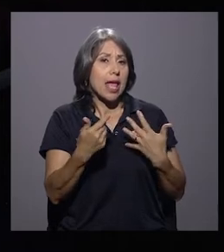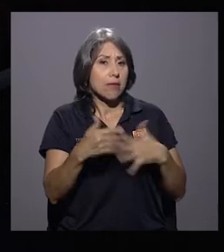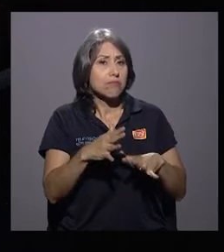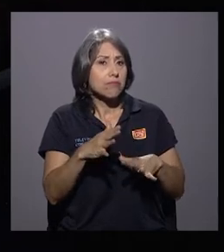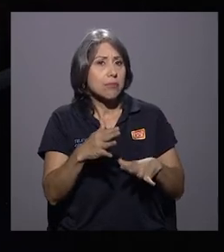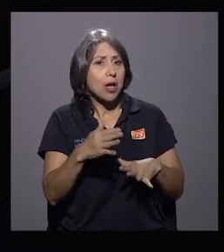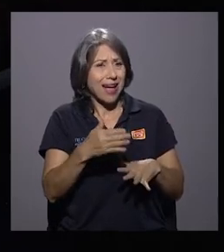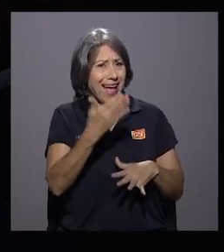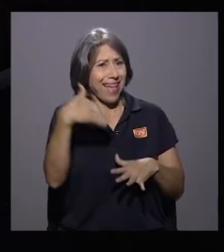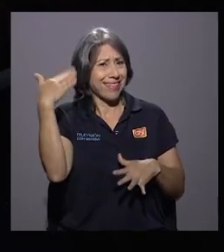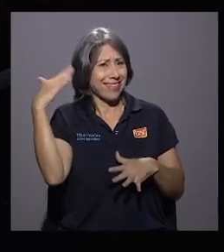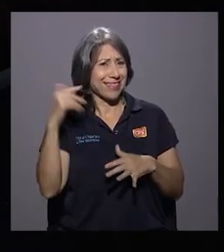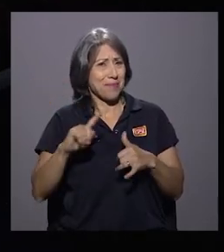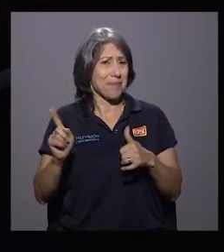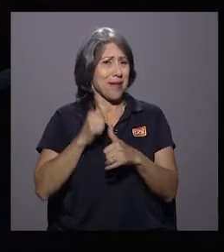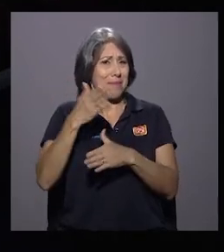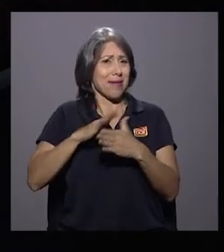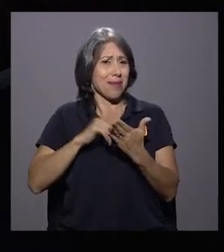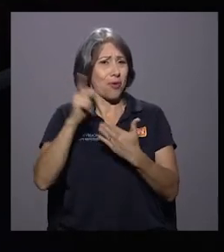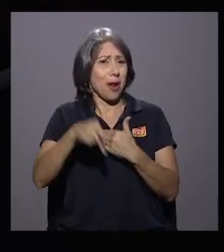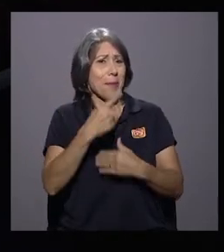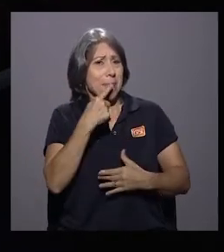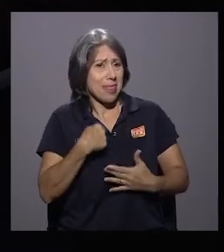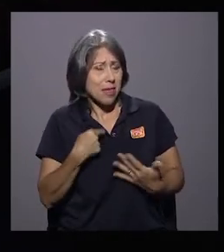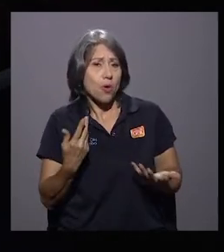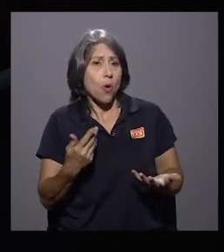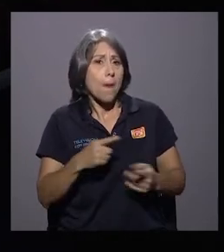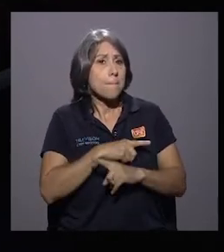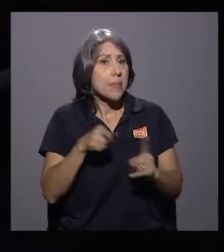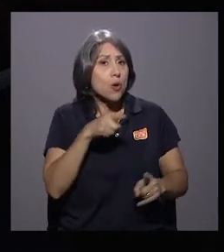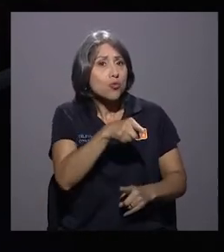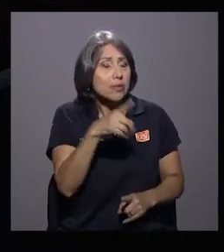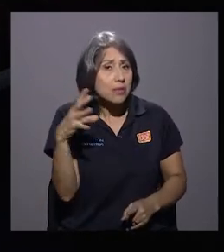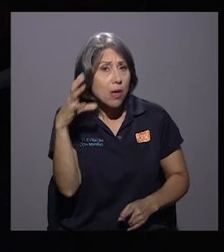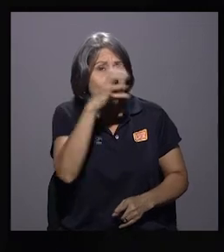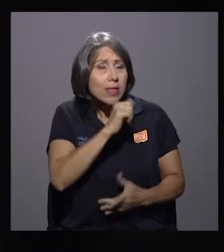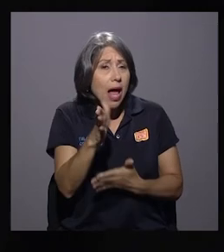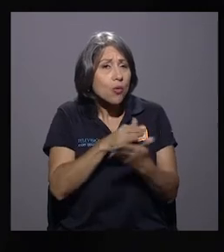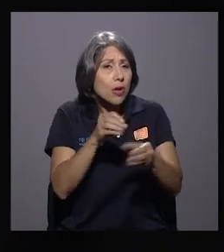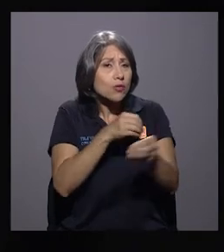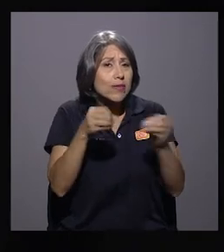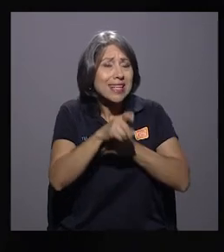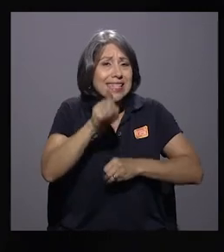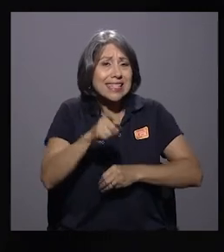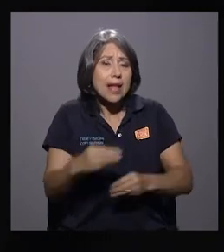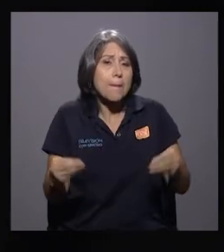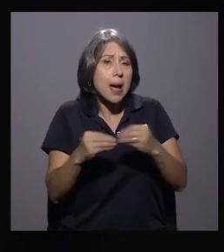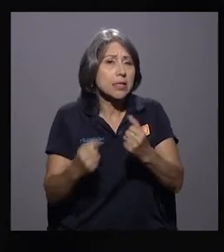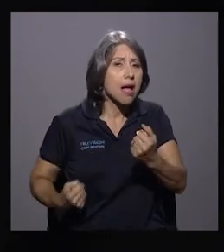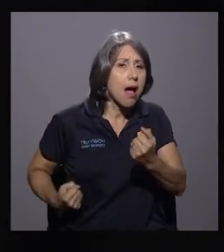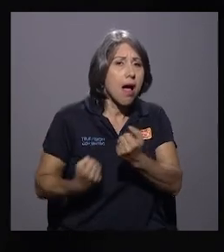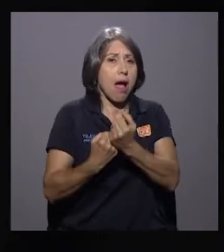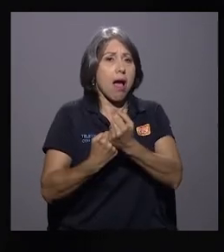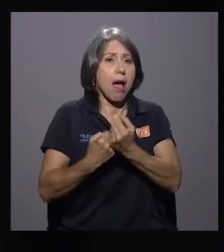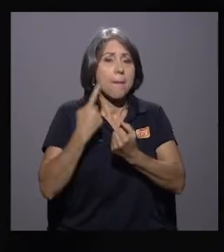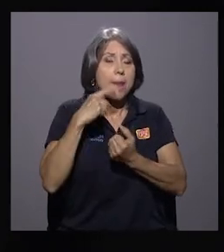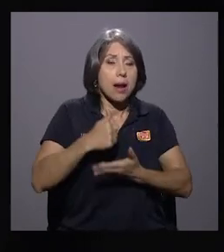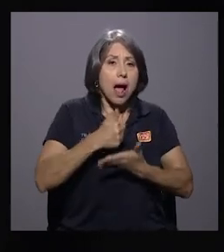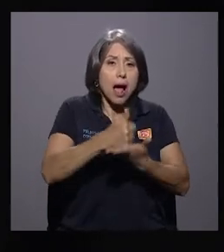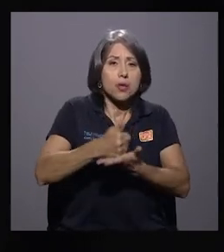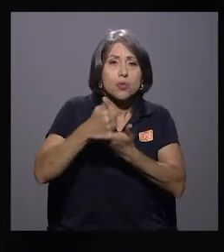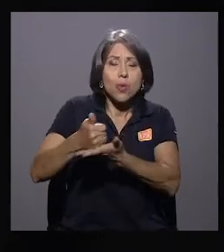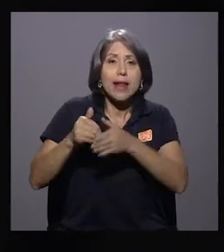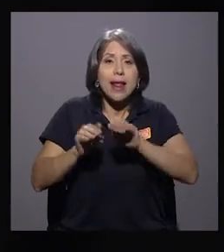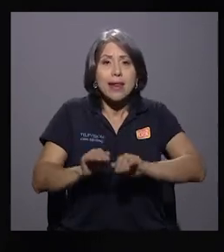¿ha identificado algunas oficinas que de repente necesitan un poco más ese respaldo para poder ayudar a tantos